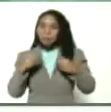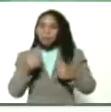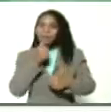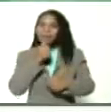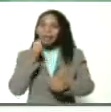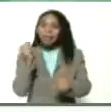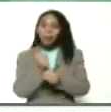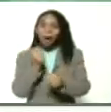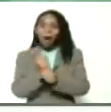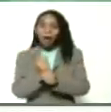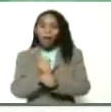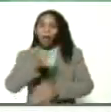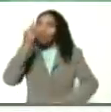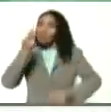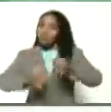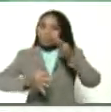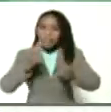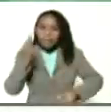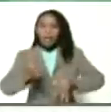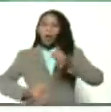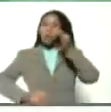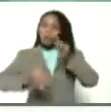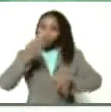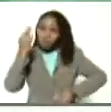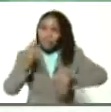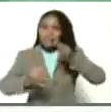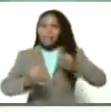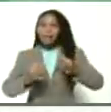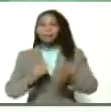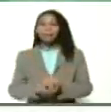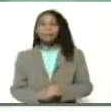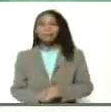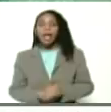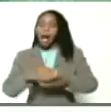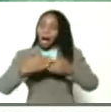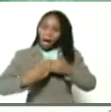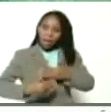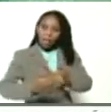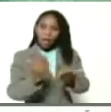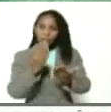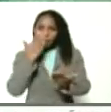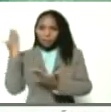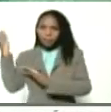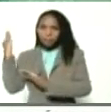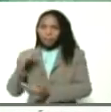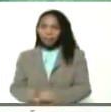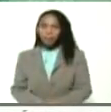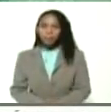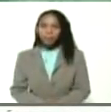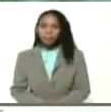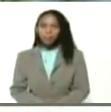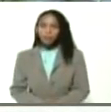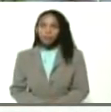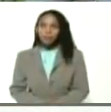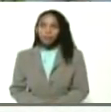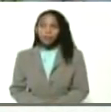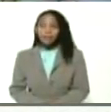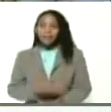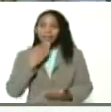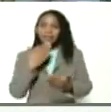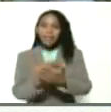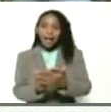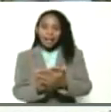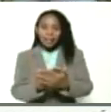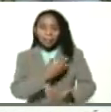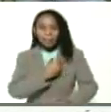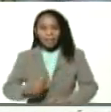trabaja. Justicia, justicia, justicia. Adelante, David. Gracias, presidente, por el pase.